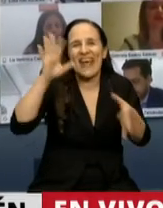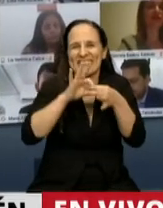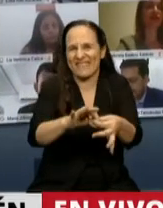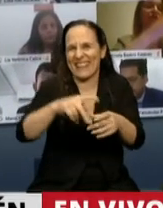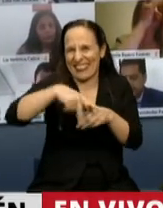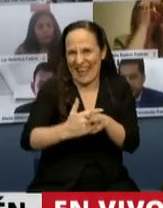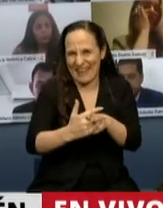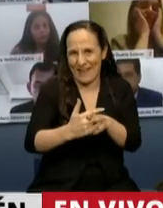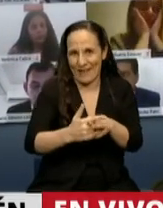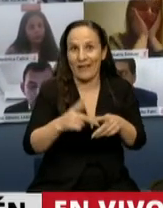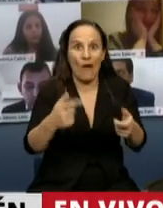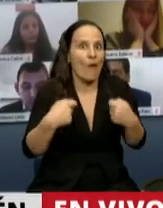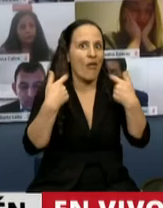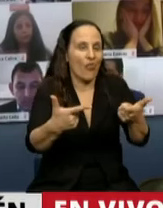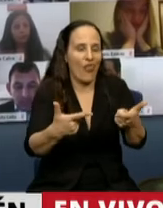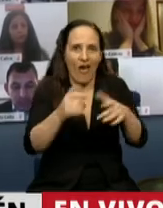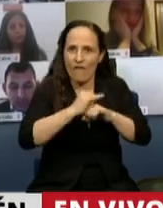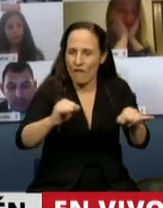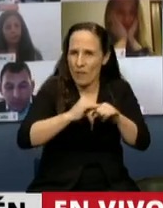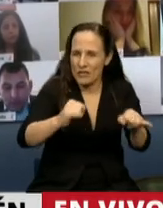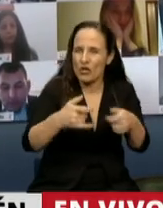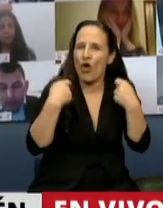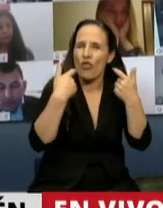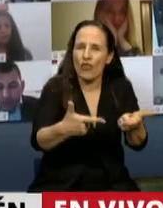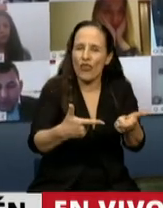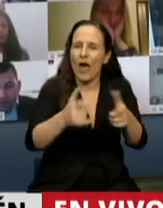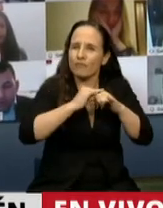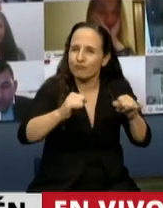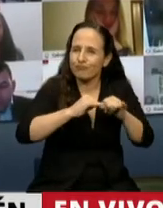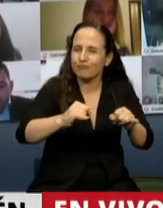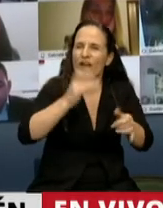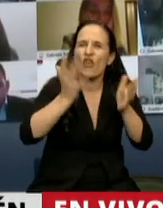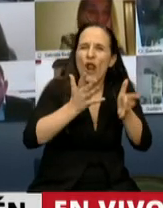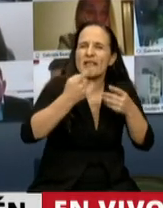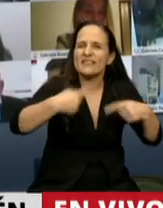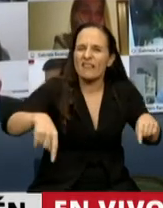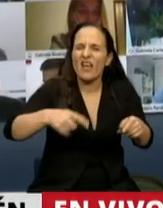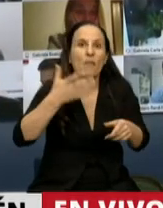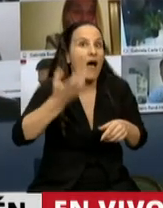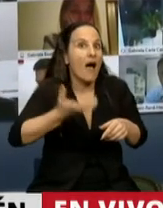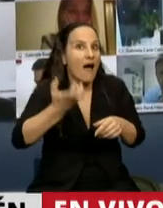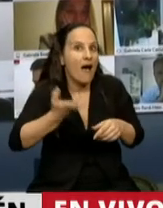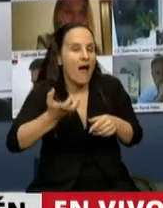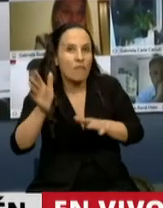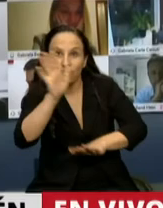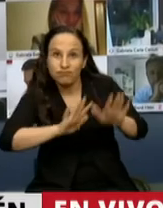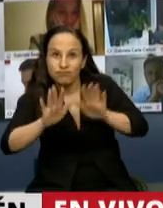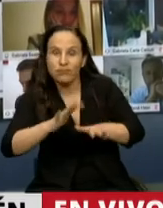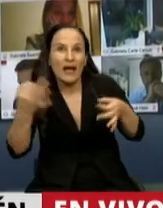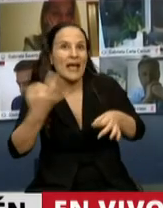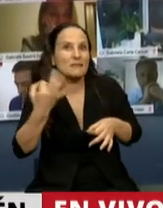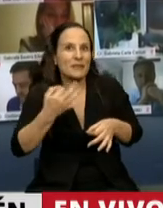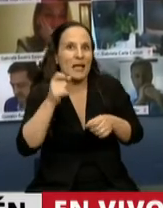vamos a dar la información y asesoramiento en materia de violencia a través de una app diseñada especialmente para ellos. Sin duda, un